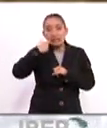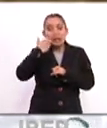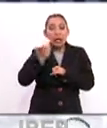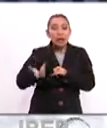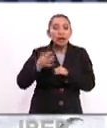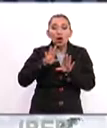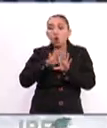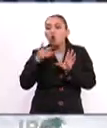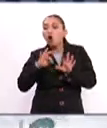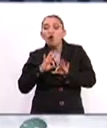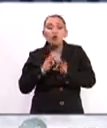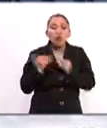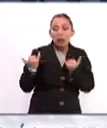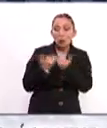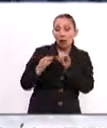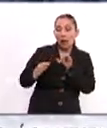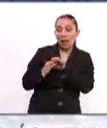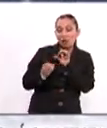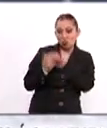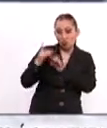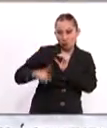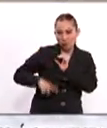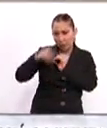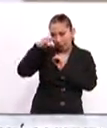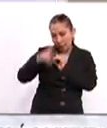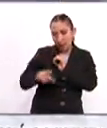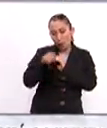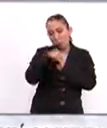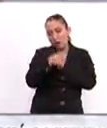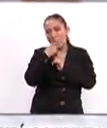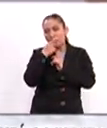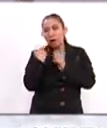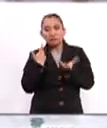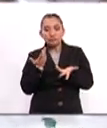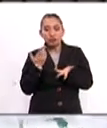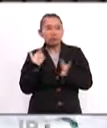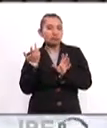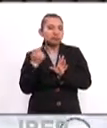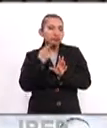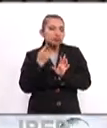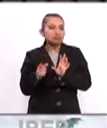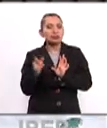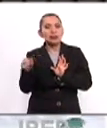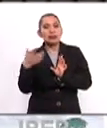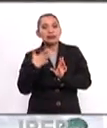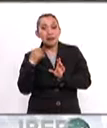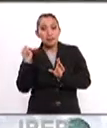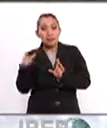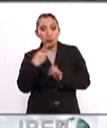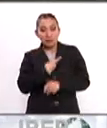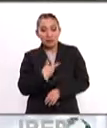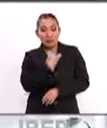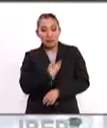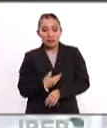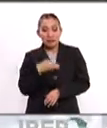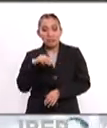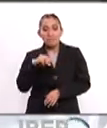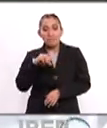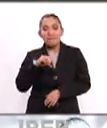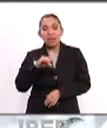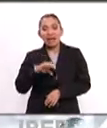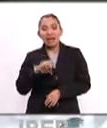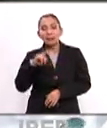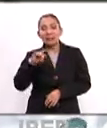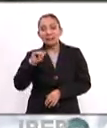busca encontrar terreno común con el nuevo gobierno mexicano. Por una parte, vimos las expresiones simbólicas, el hecho de que tuvo el propio vicepresidente Mike Pence